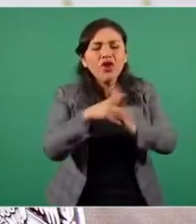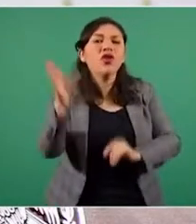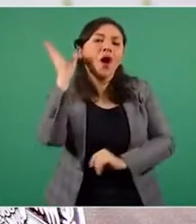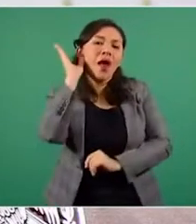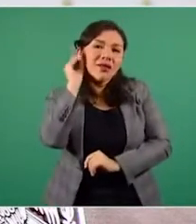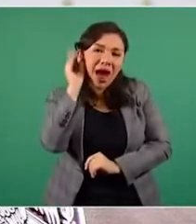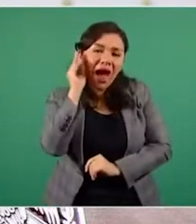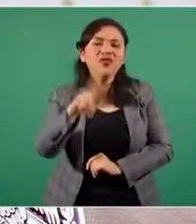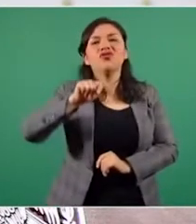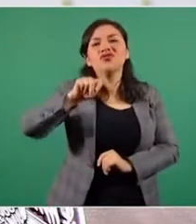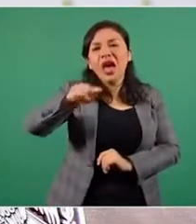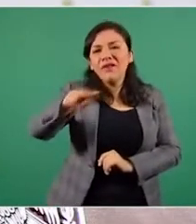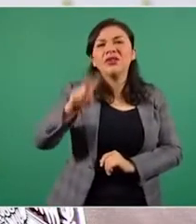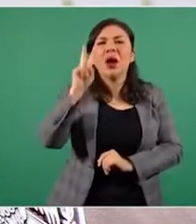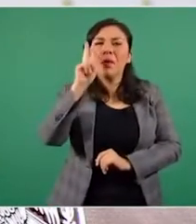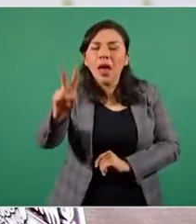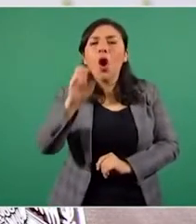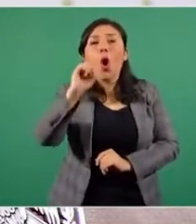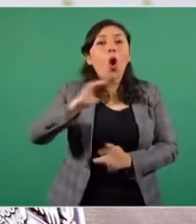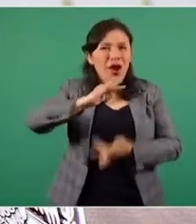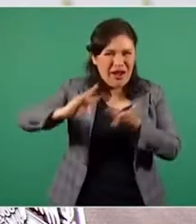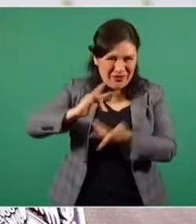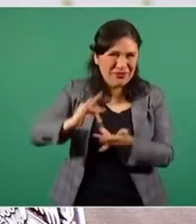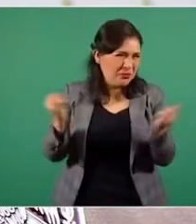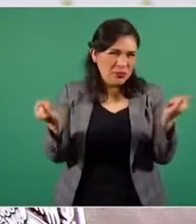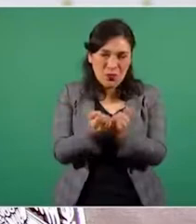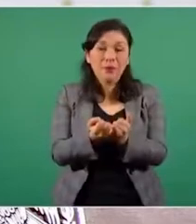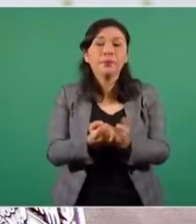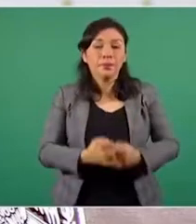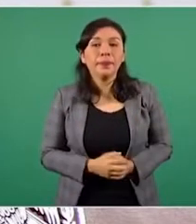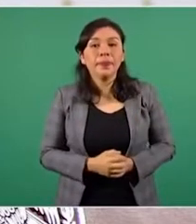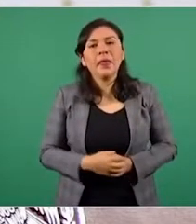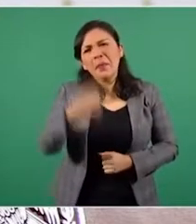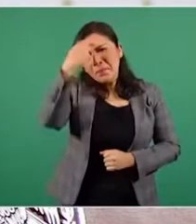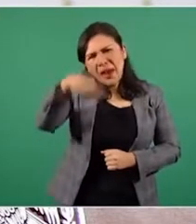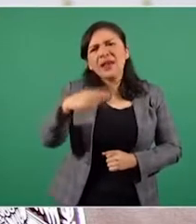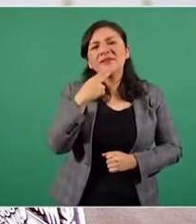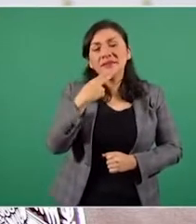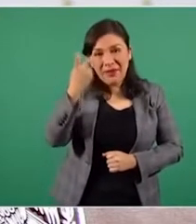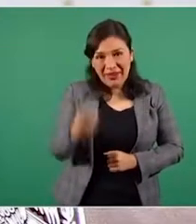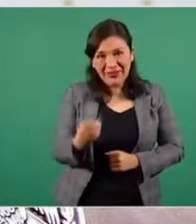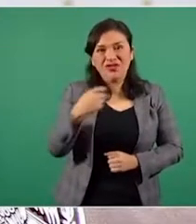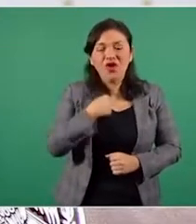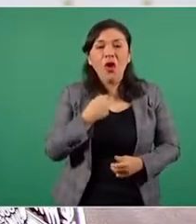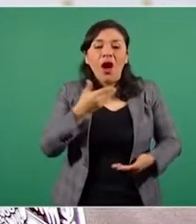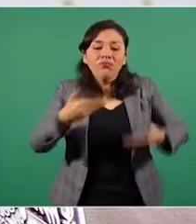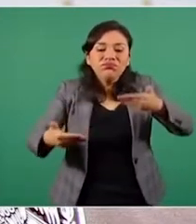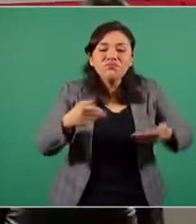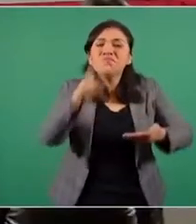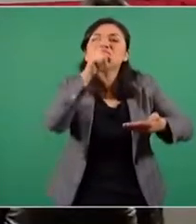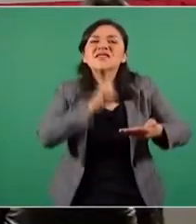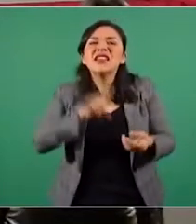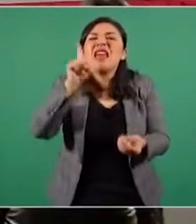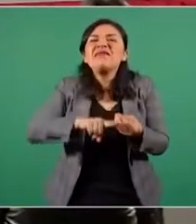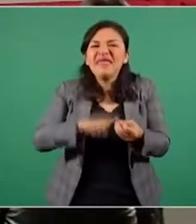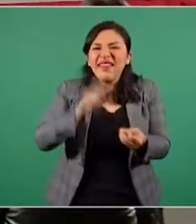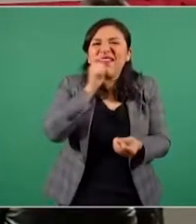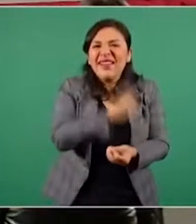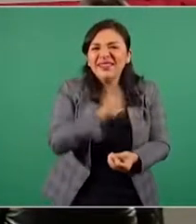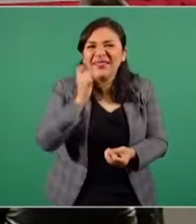radio, televisión y redes sociales. El propósito del quién es quién en las noticias de la semana es